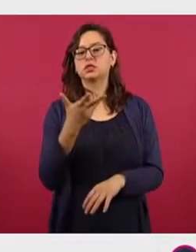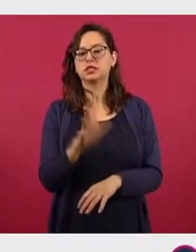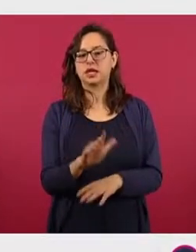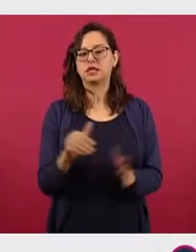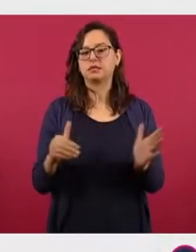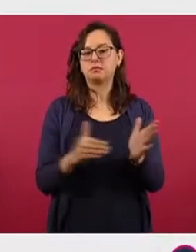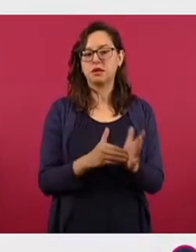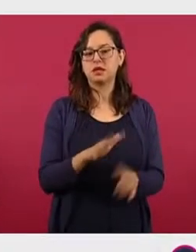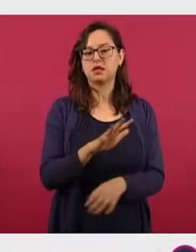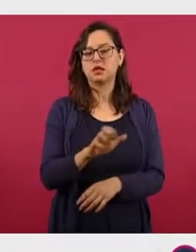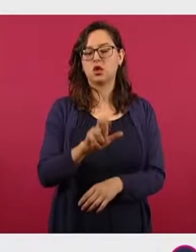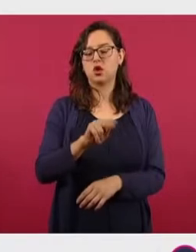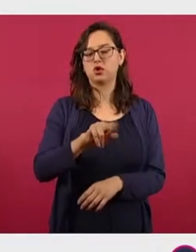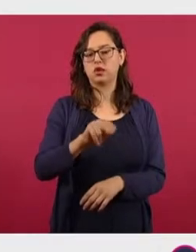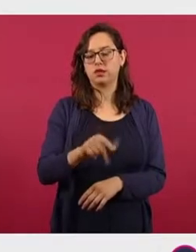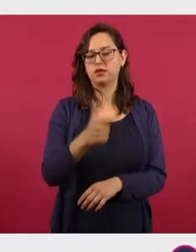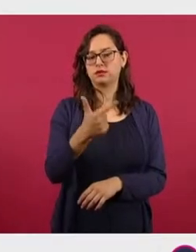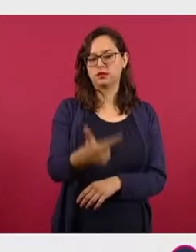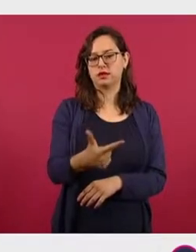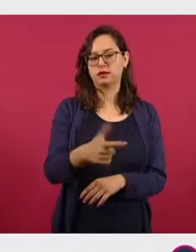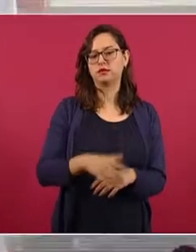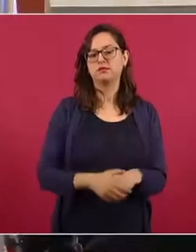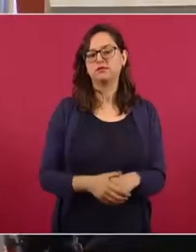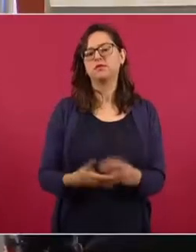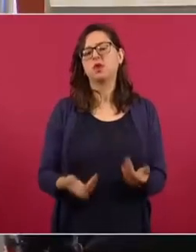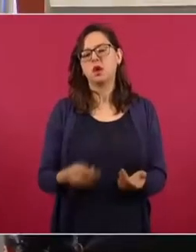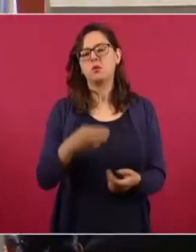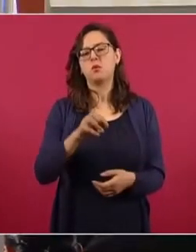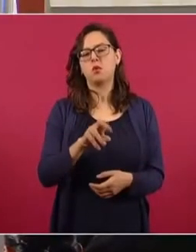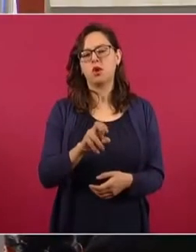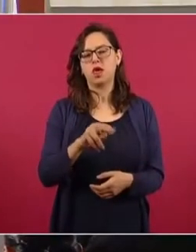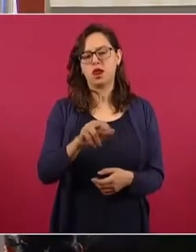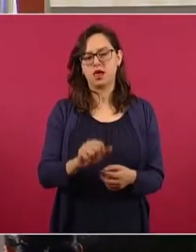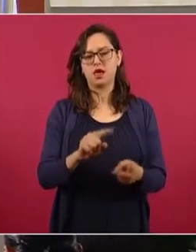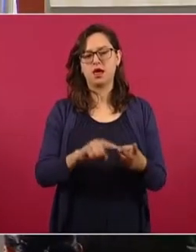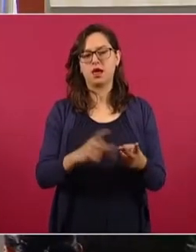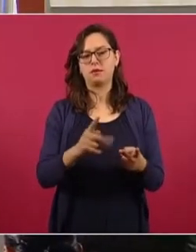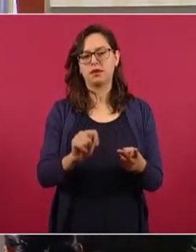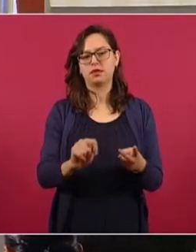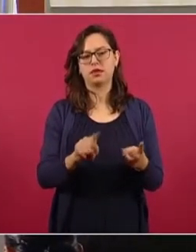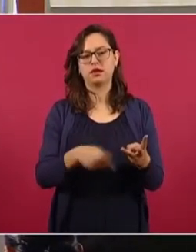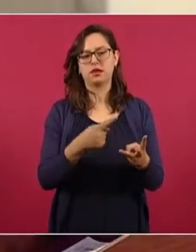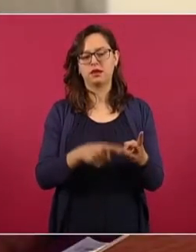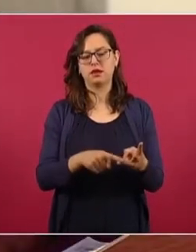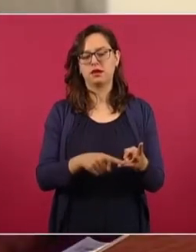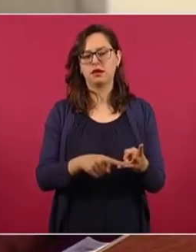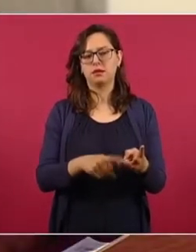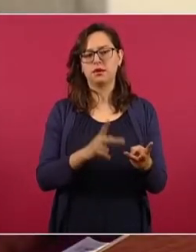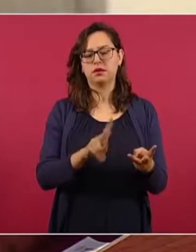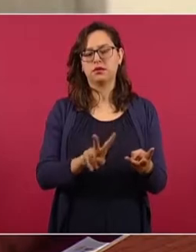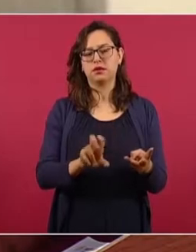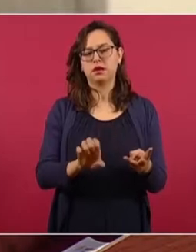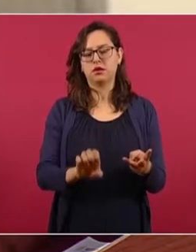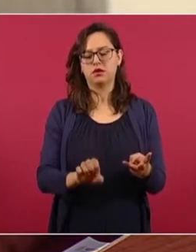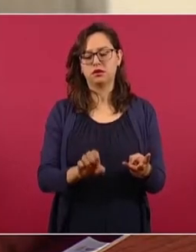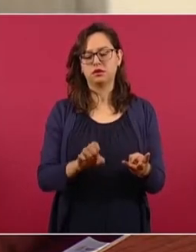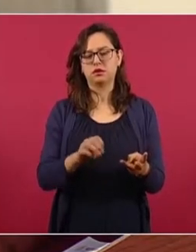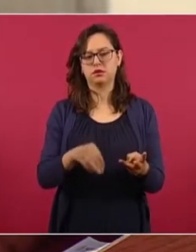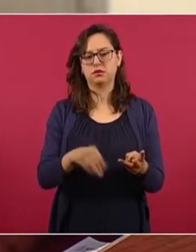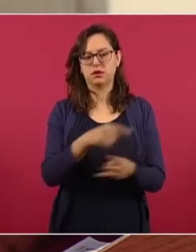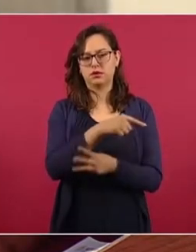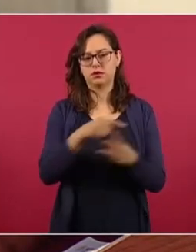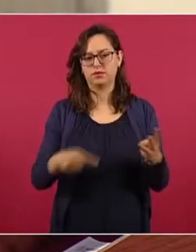coalición Morena-PT Verde y